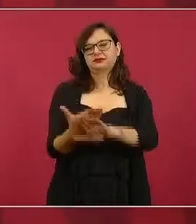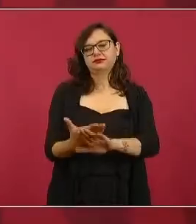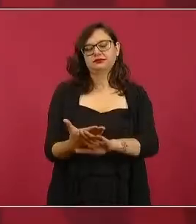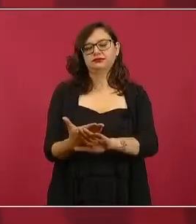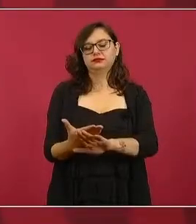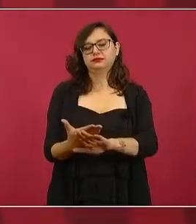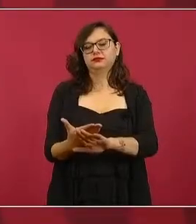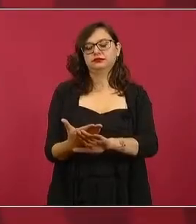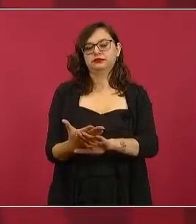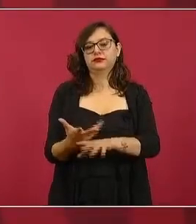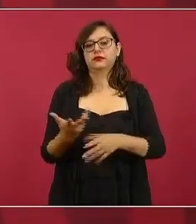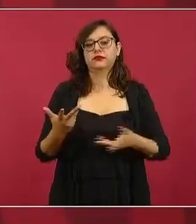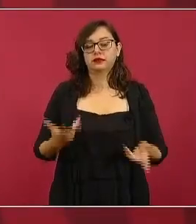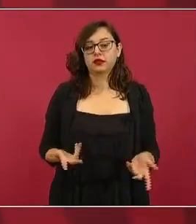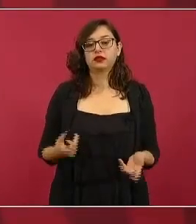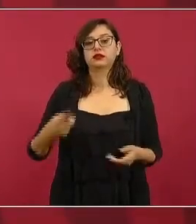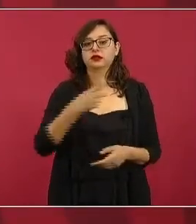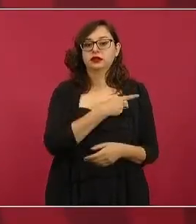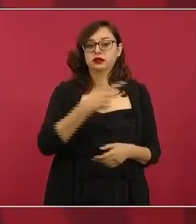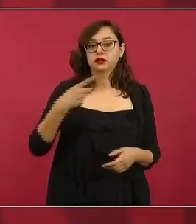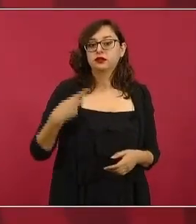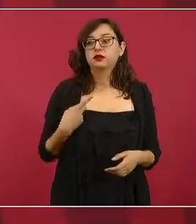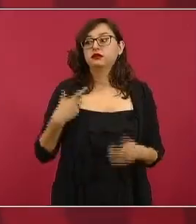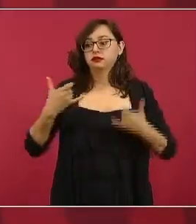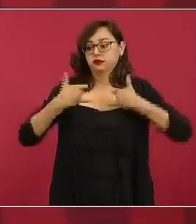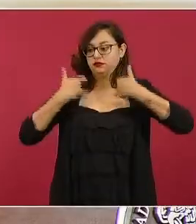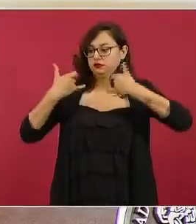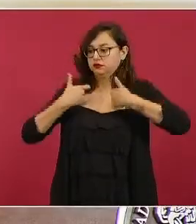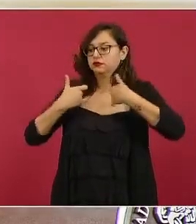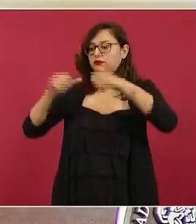y que sigamos atendiendo a los jóvenes porque